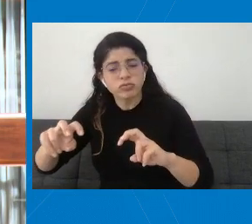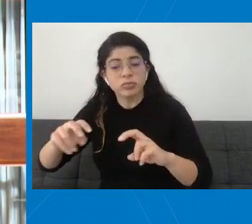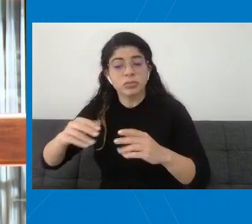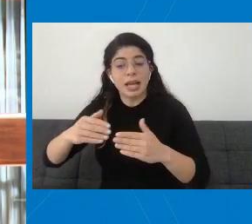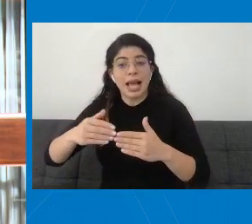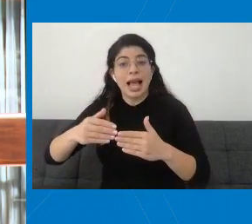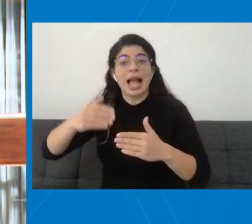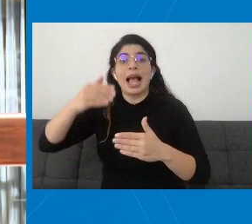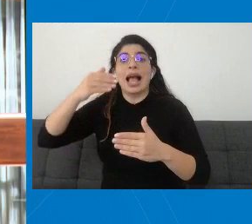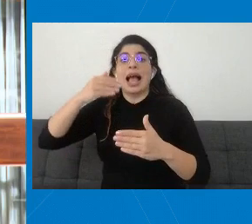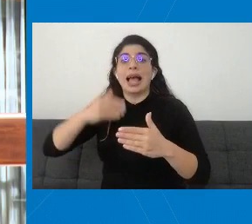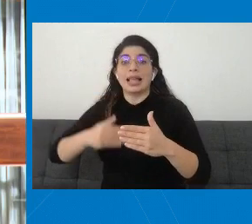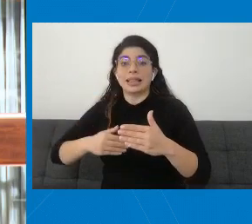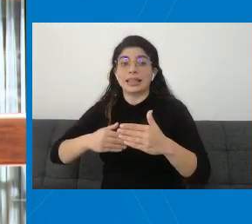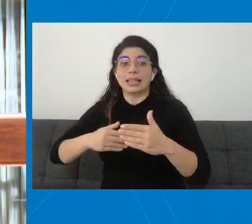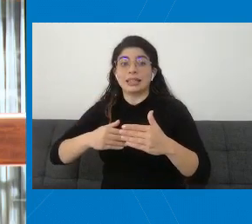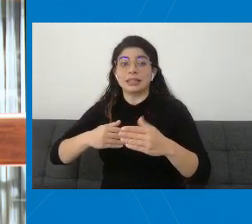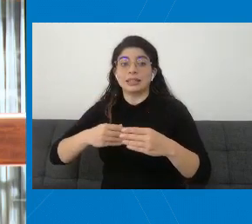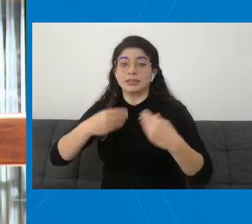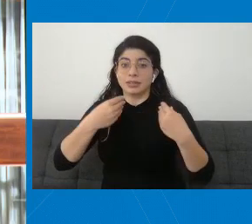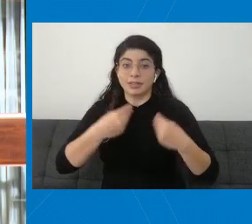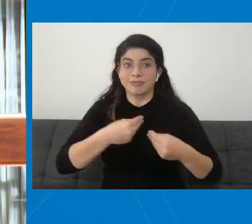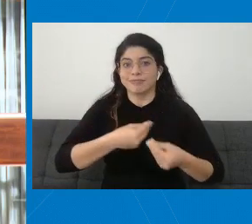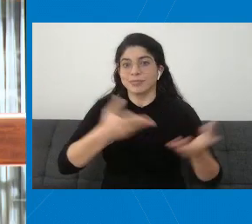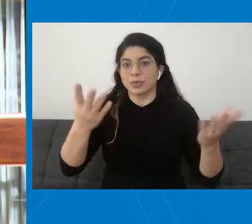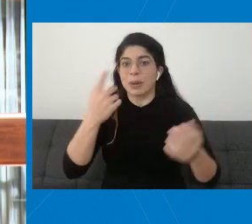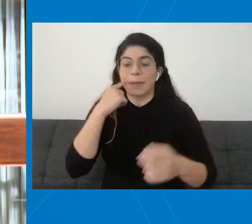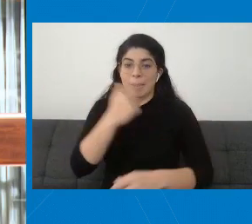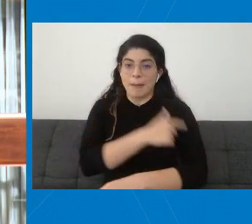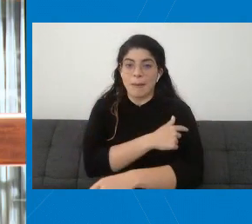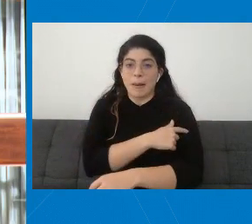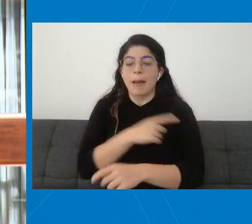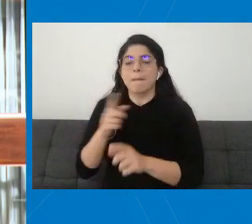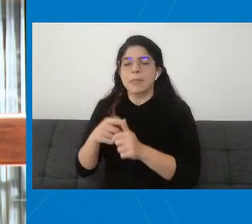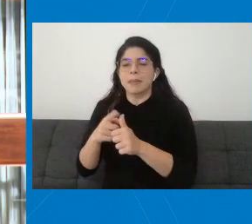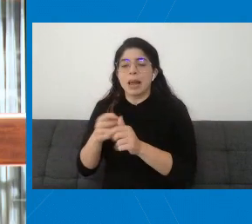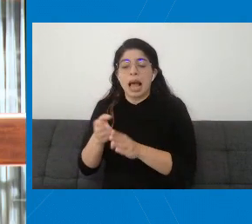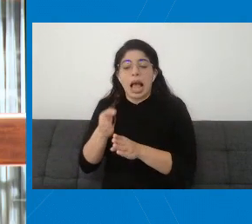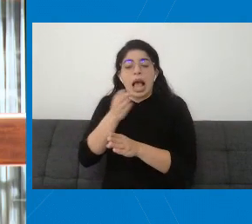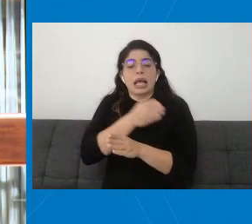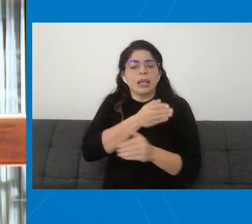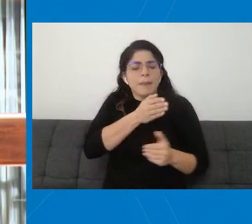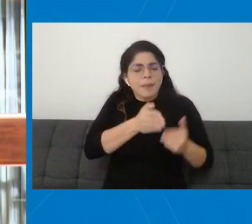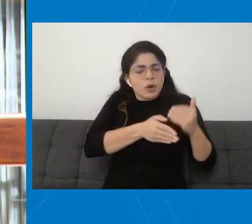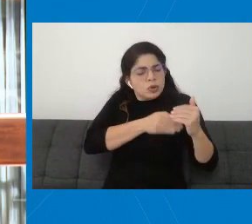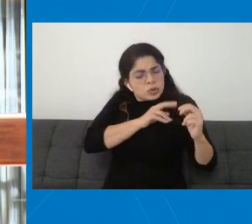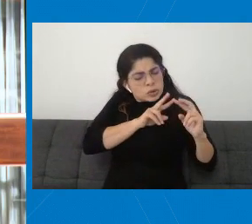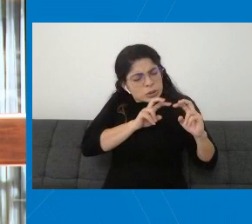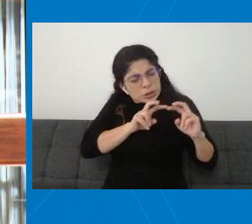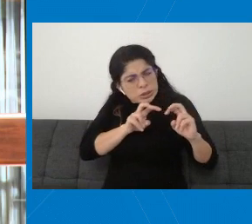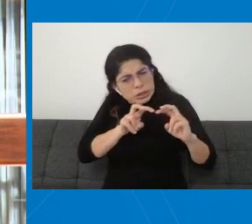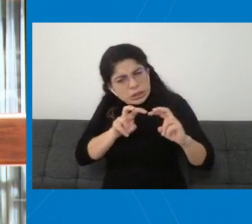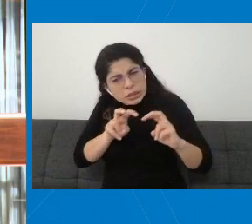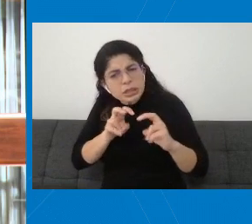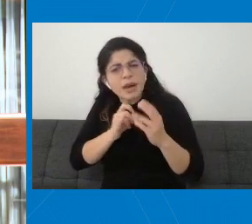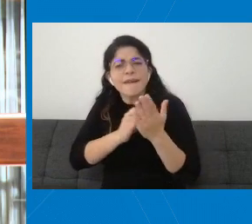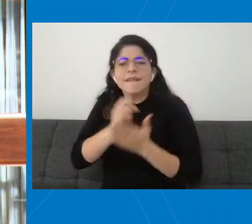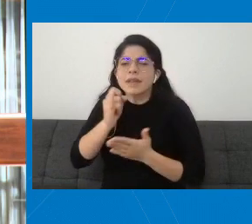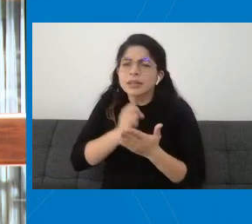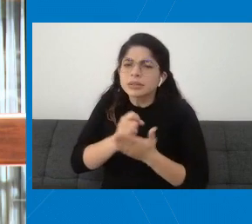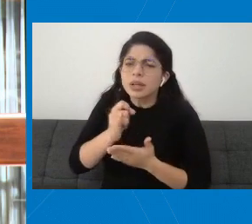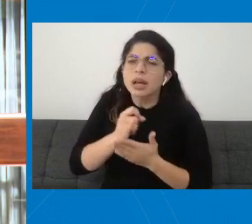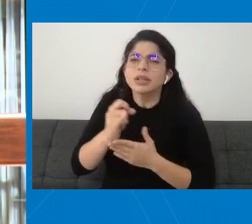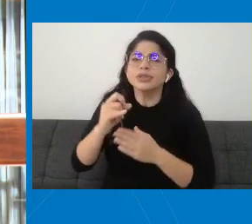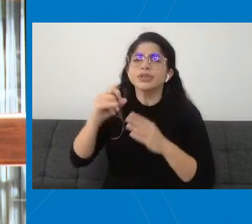que puedan ser aplicadas, pasan por un estricto proceso de revisión, tanto del proceso de investigación, de los